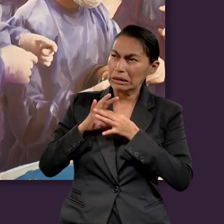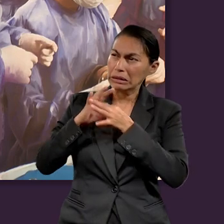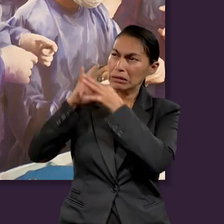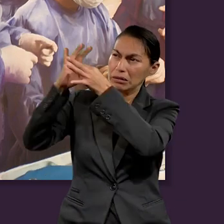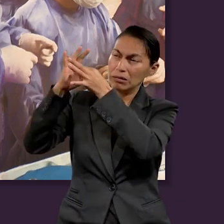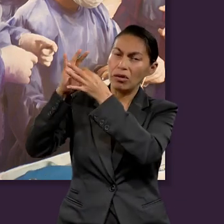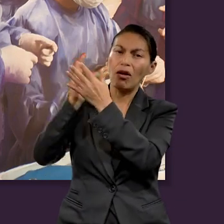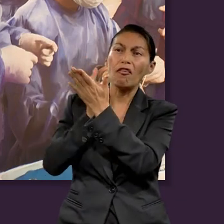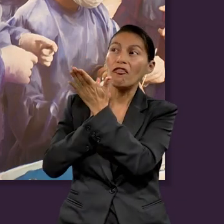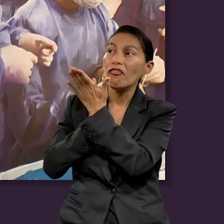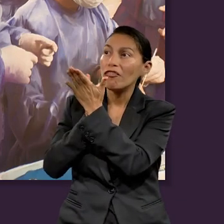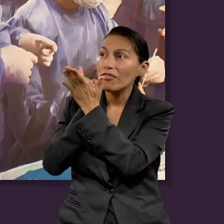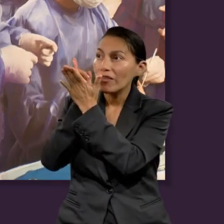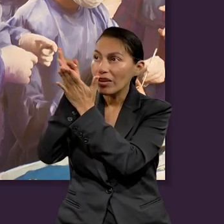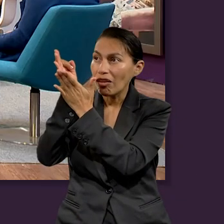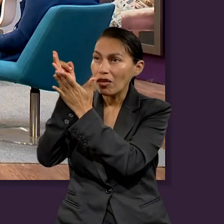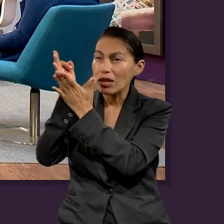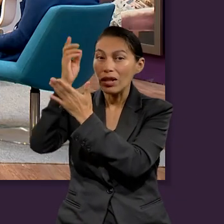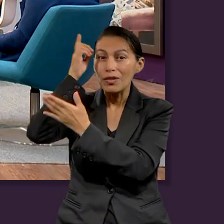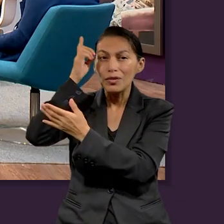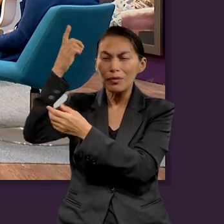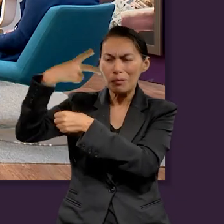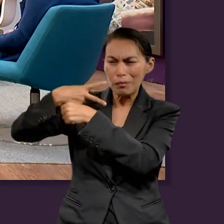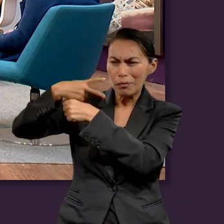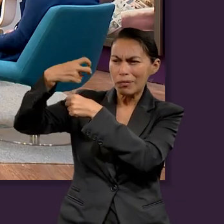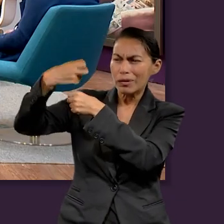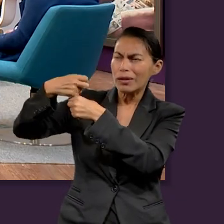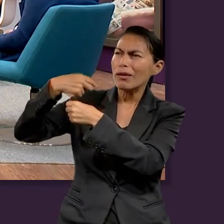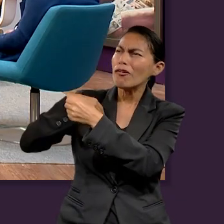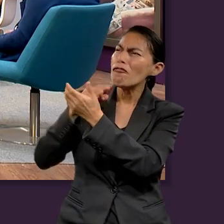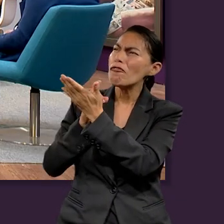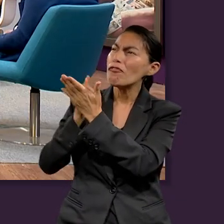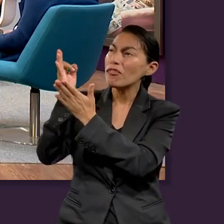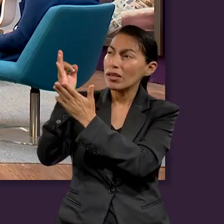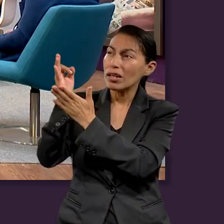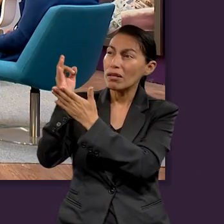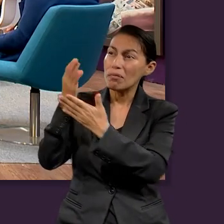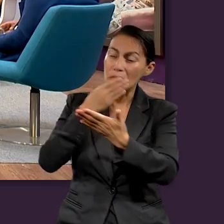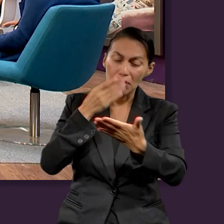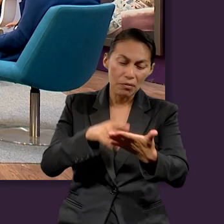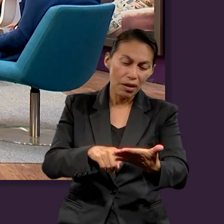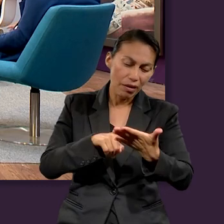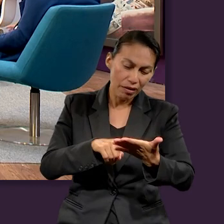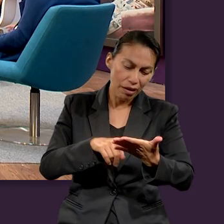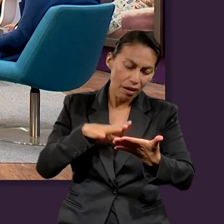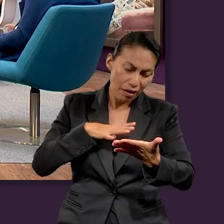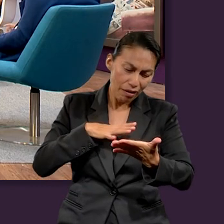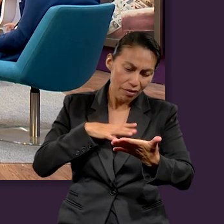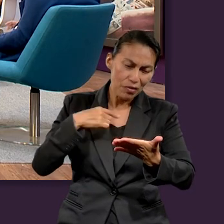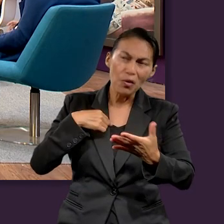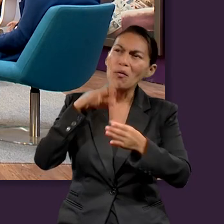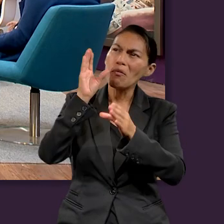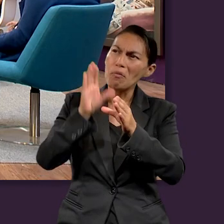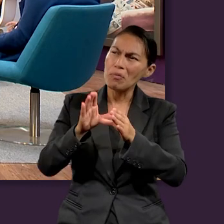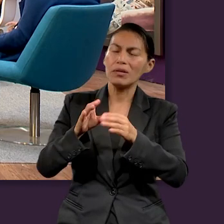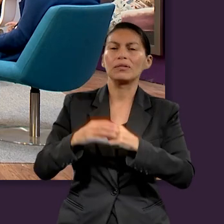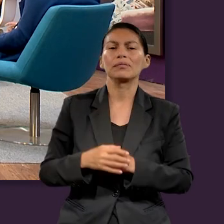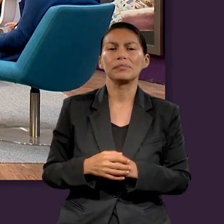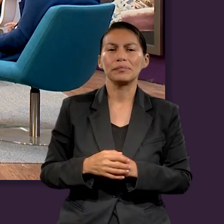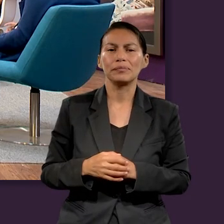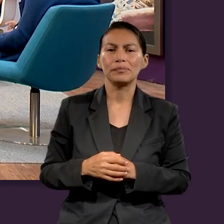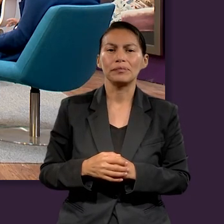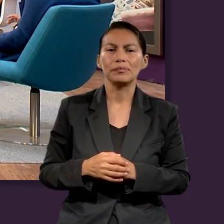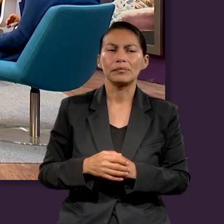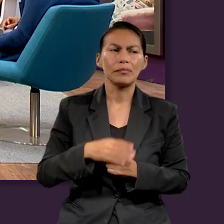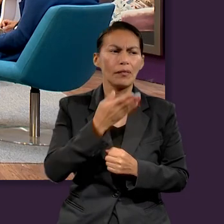personalmente, es fidelidad. Nos invita a que seamos fieles a lo que viene en su palabra y a lo que él nos